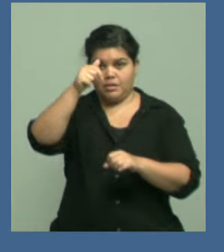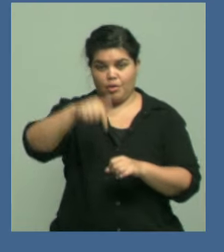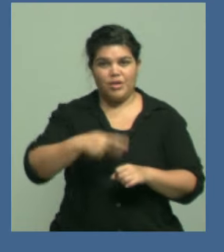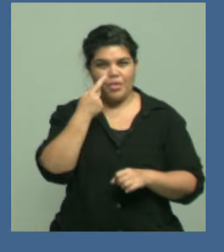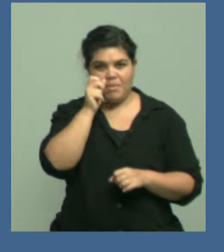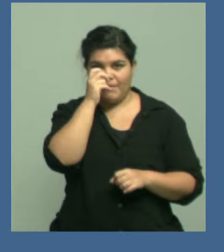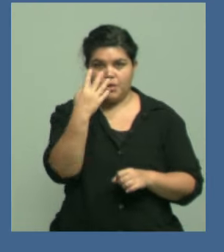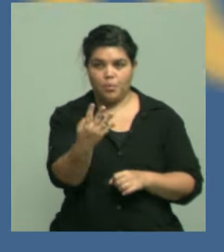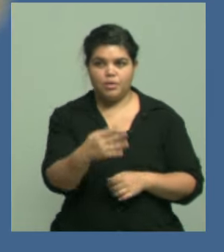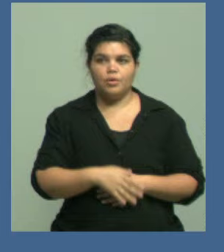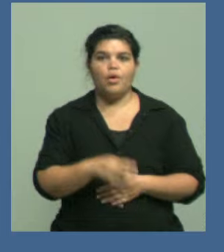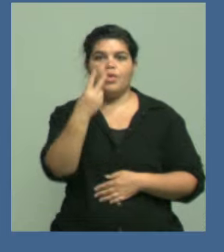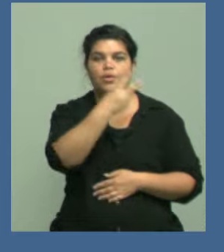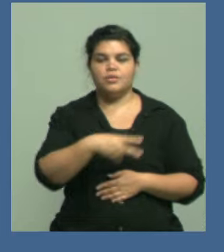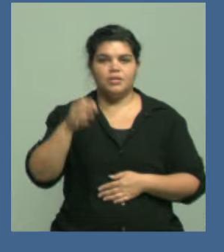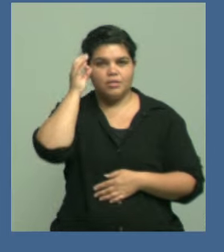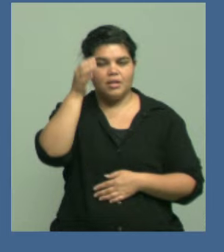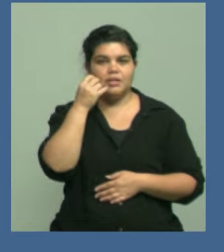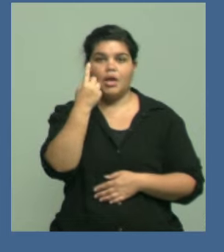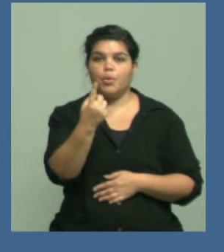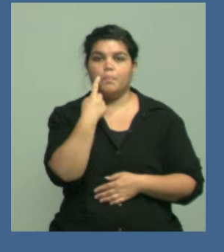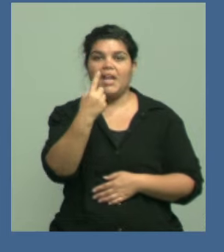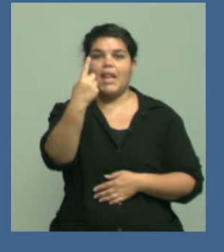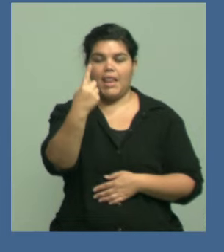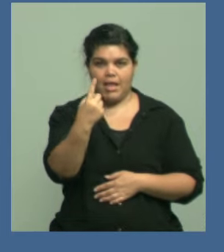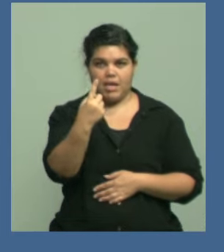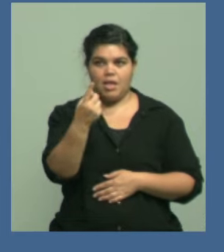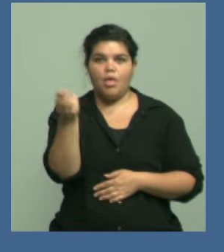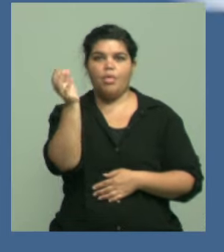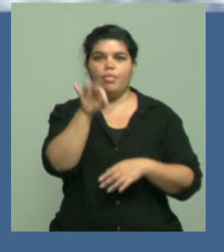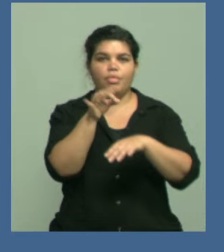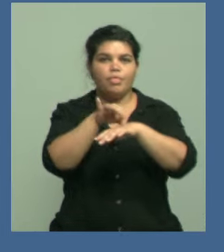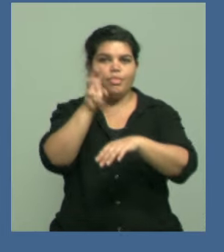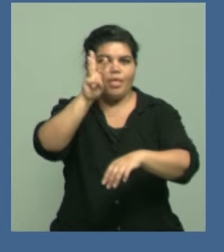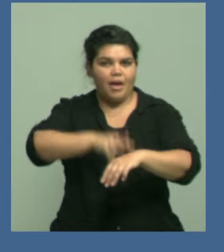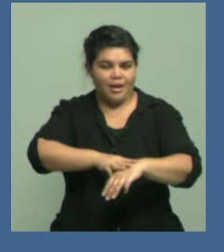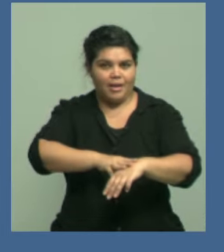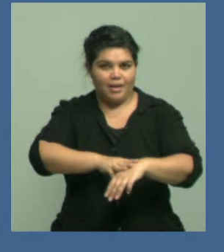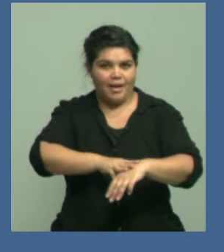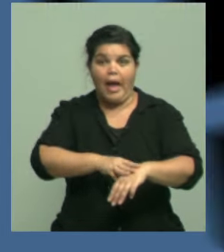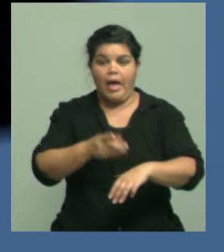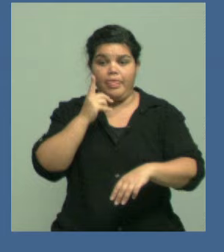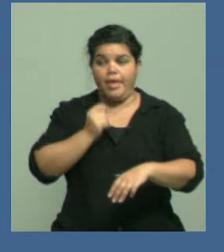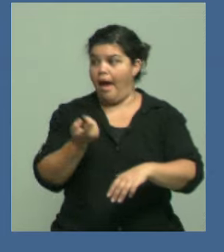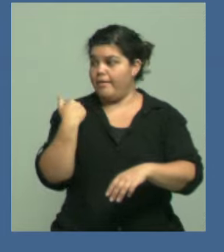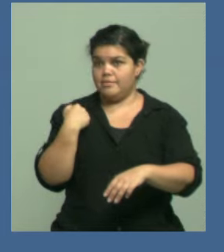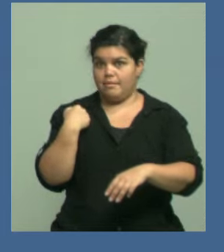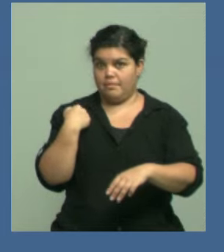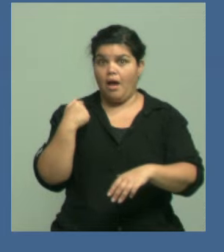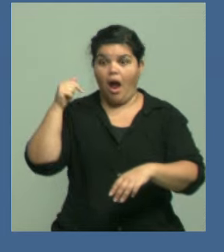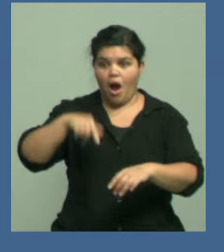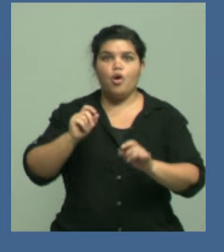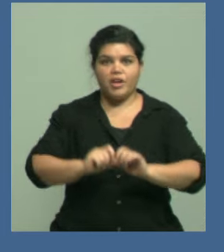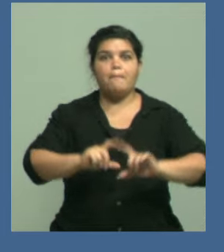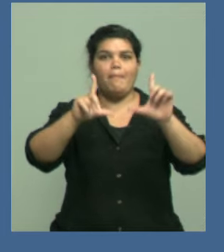más de 232.000, casi 233.000. Estos son datos de ayer, se entiende que ya hoy están modificados y